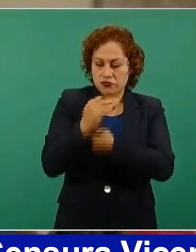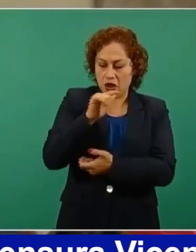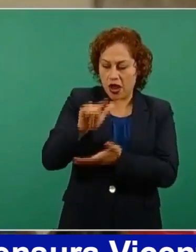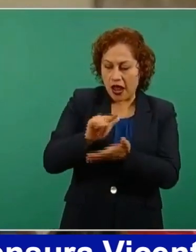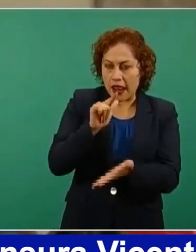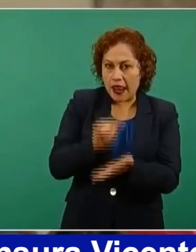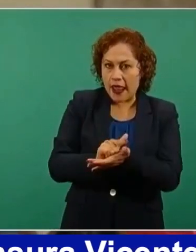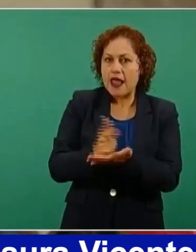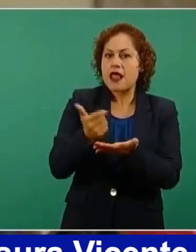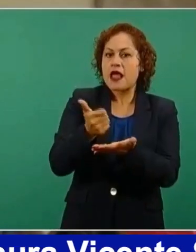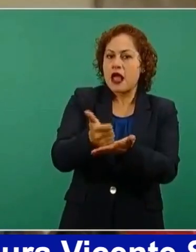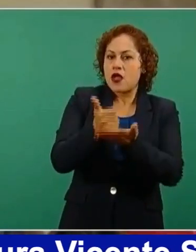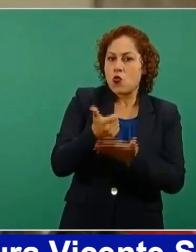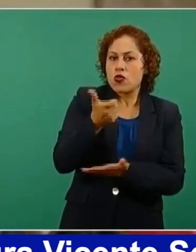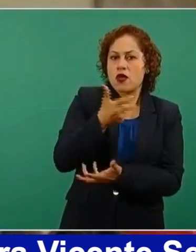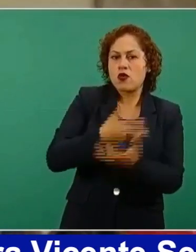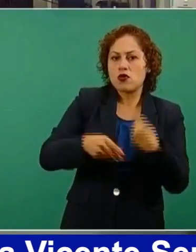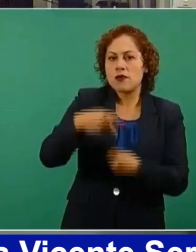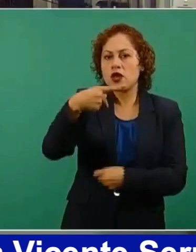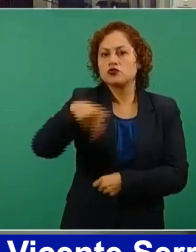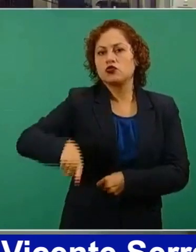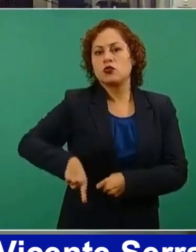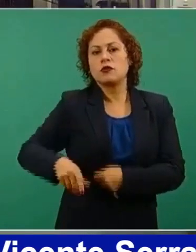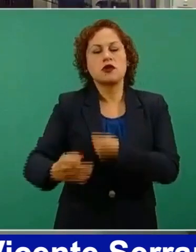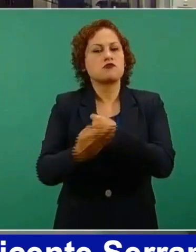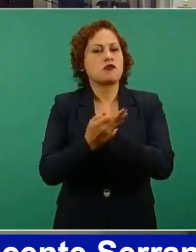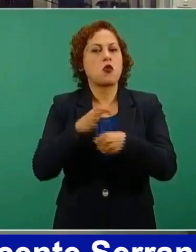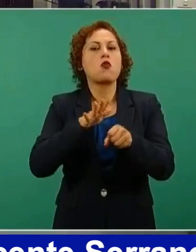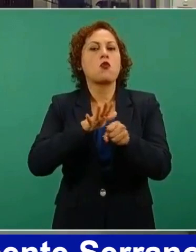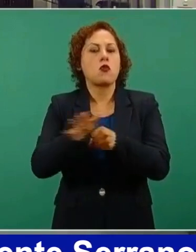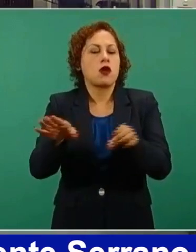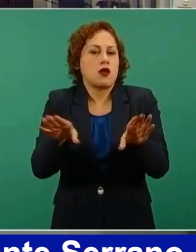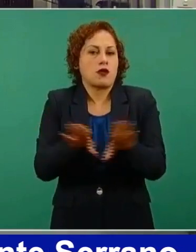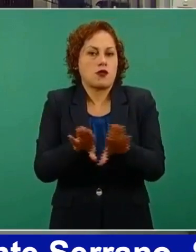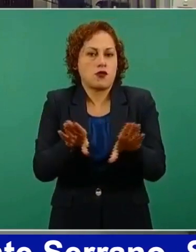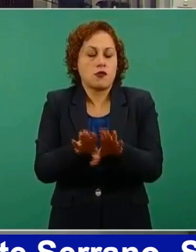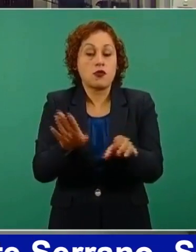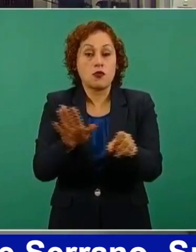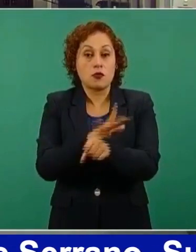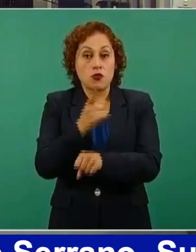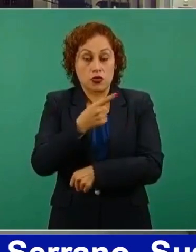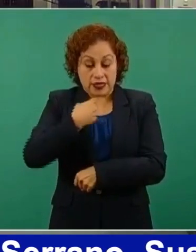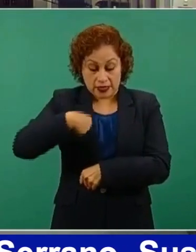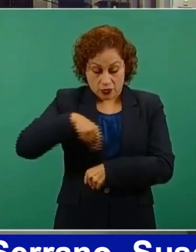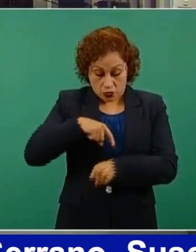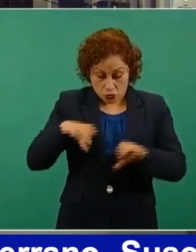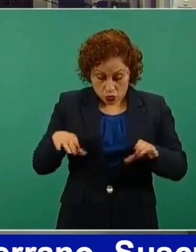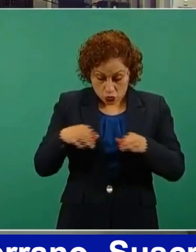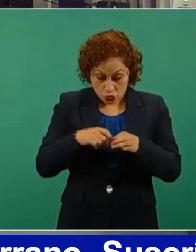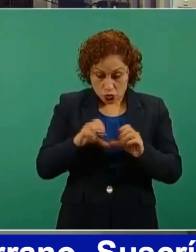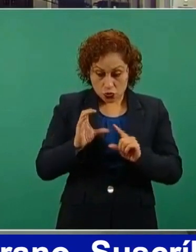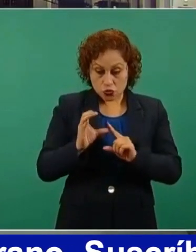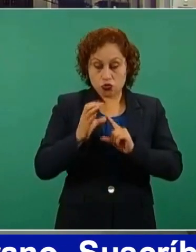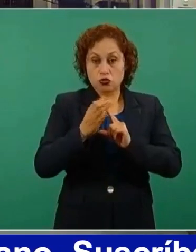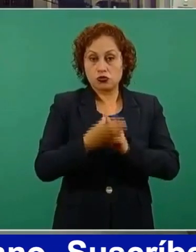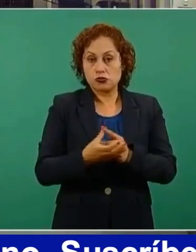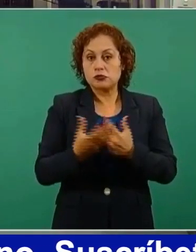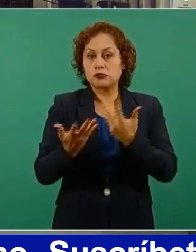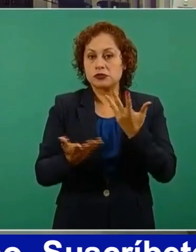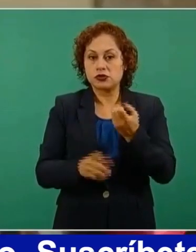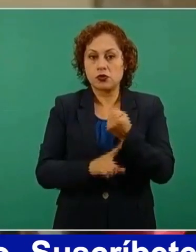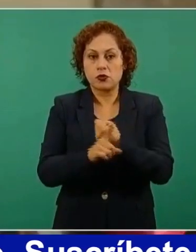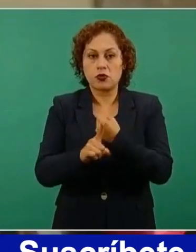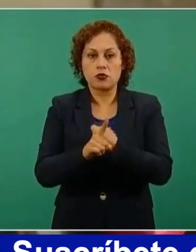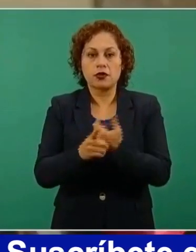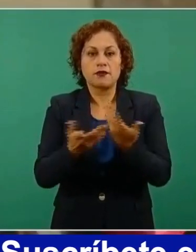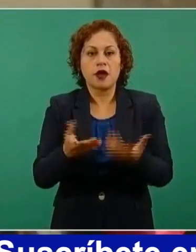que nos ofrece su gobierno en la inteligencia de que la mayoría de quienes nos encontramos en esta situación perdimos